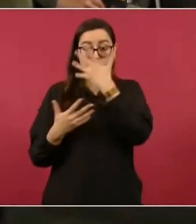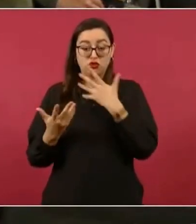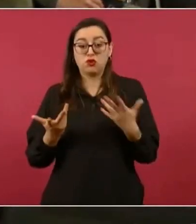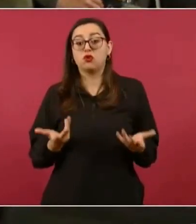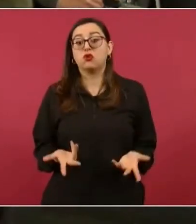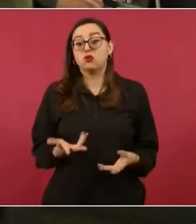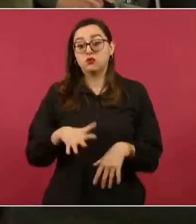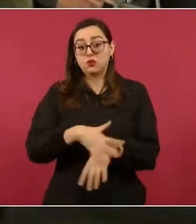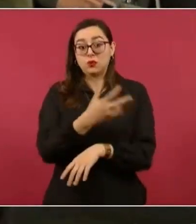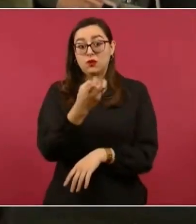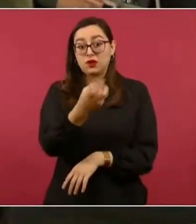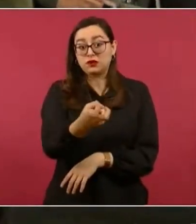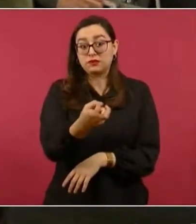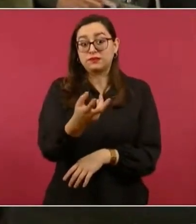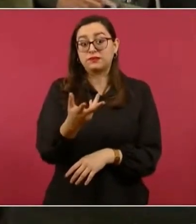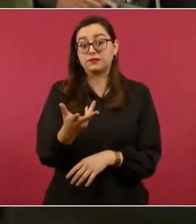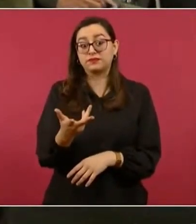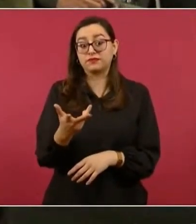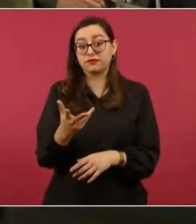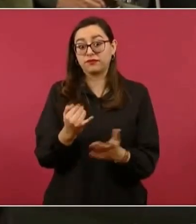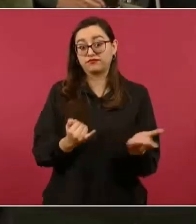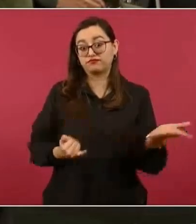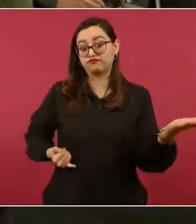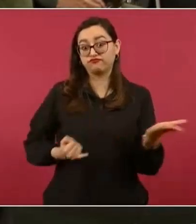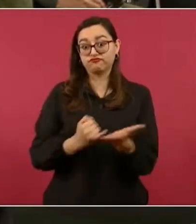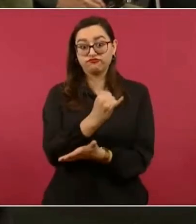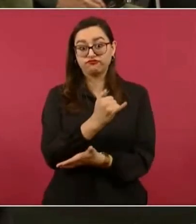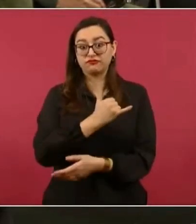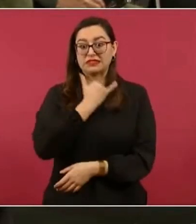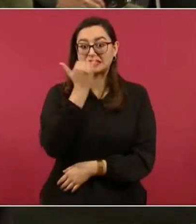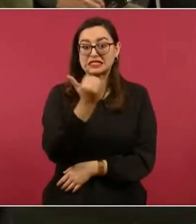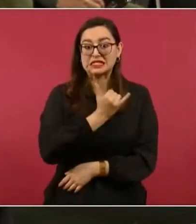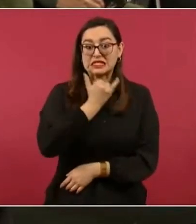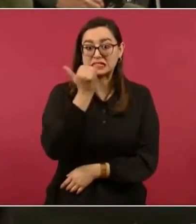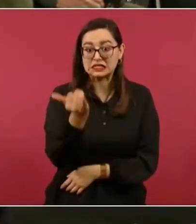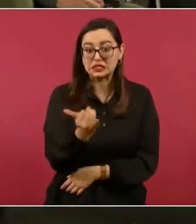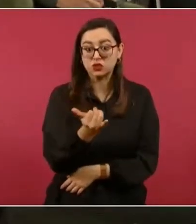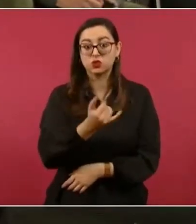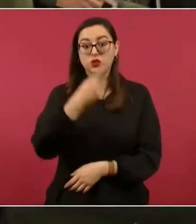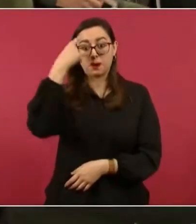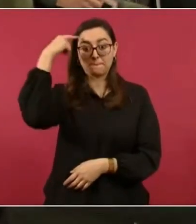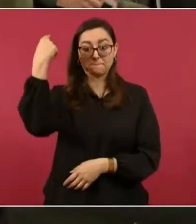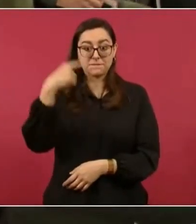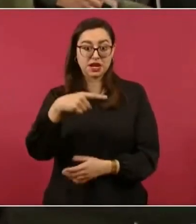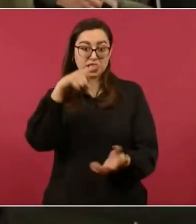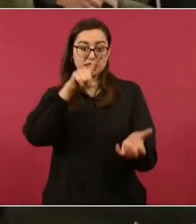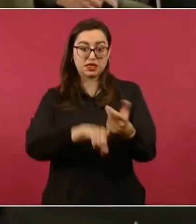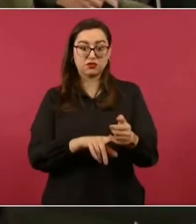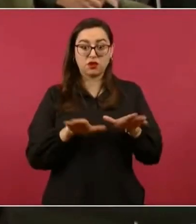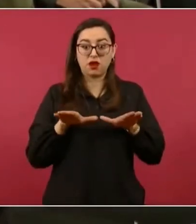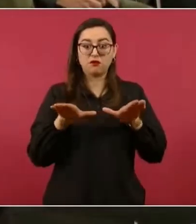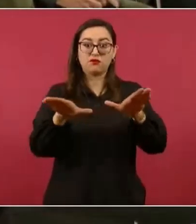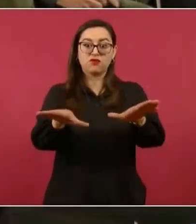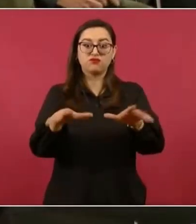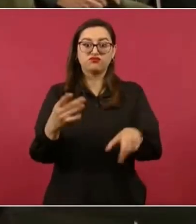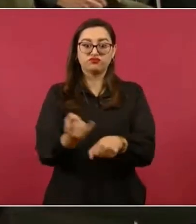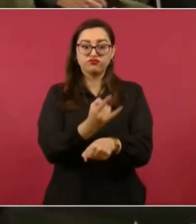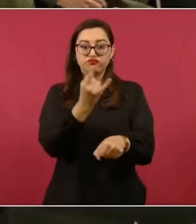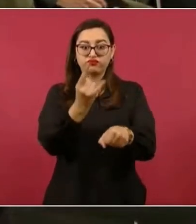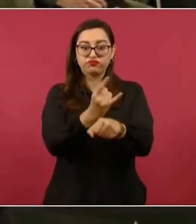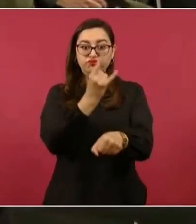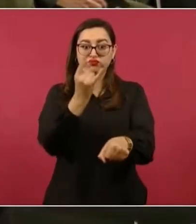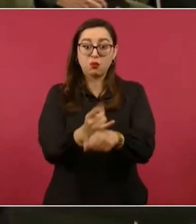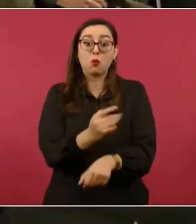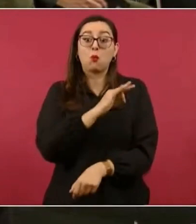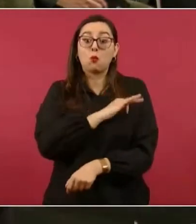de eso derive que se hayan tomado decisiones no adecuadas para la industria y que ellos cuestionan y creen que